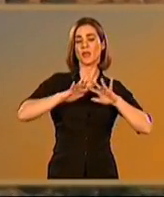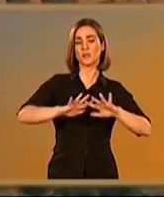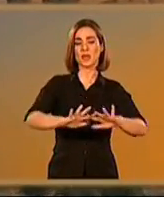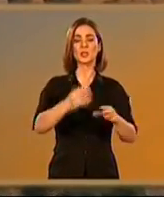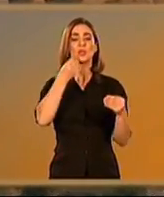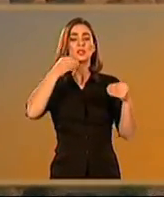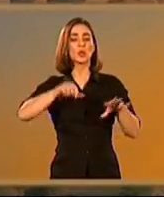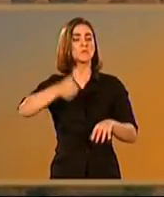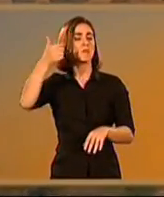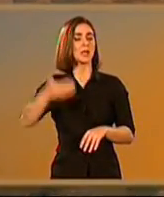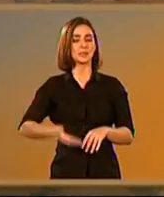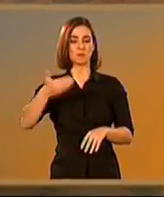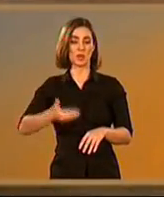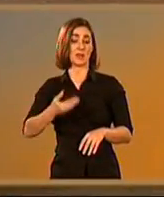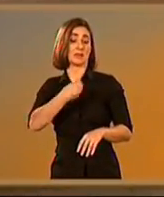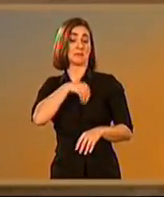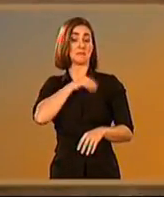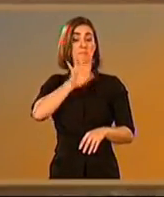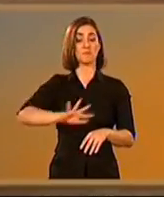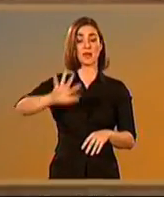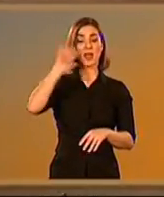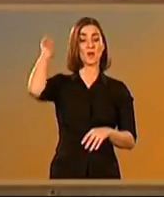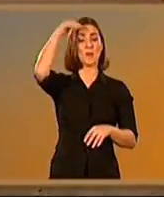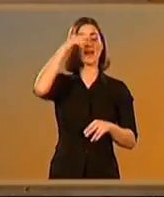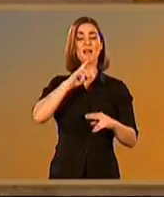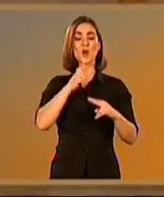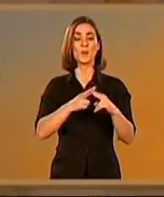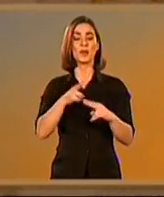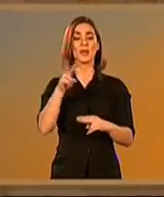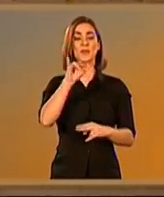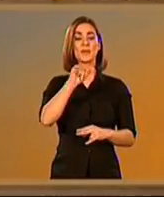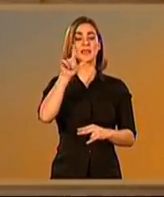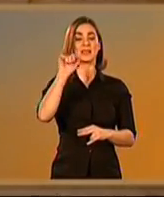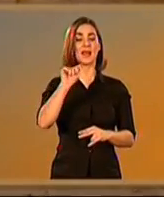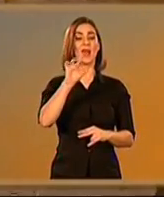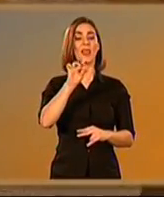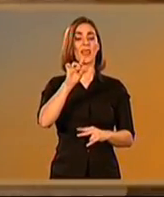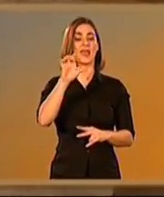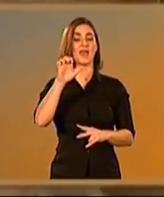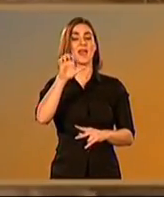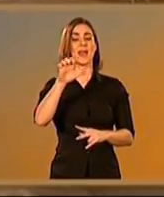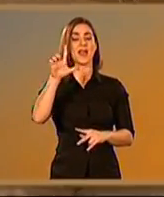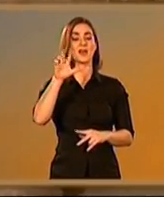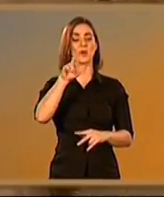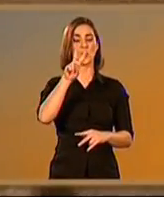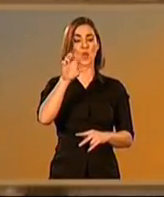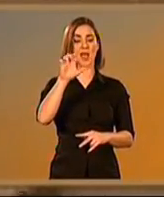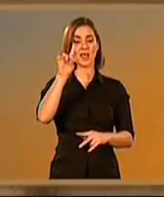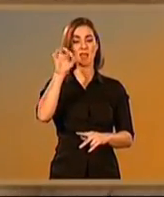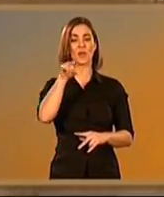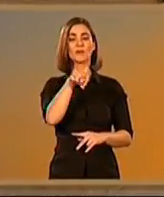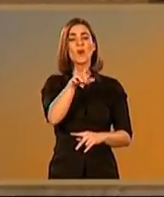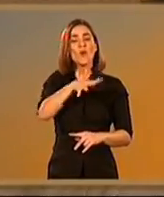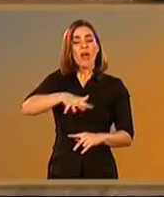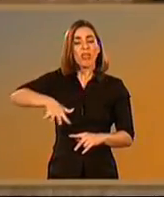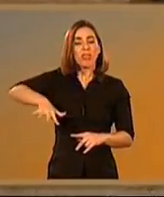Era ésta una extensa explotación agropecuaria dedicada al cultivo intensivo de la triada mediterránea, trigo, vid